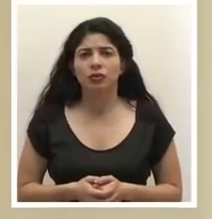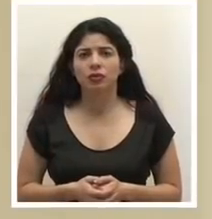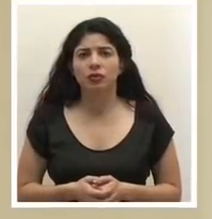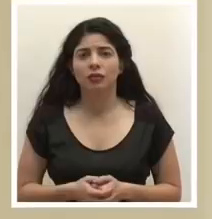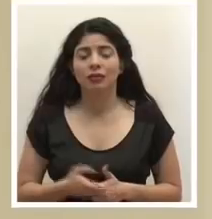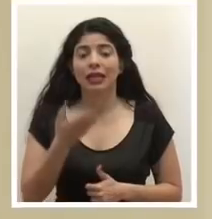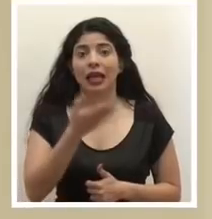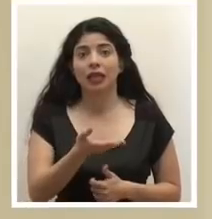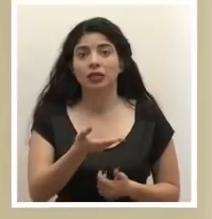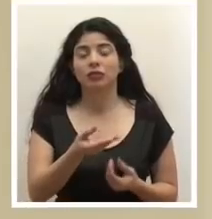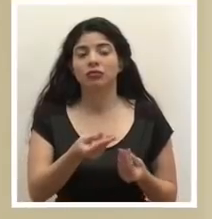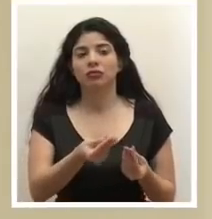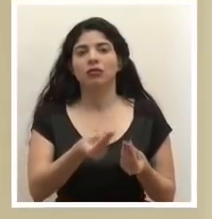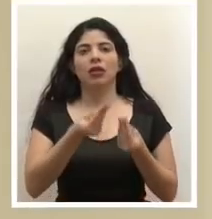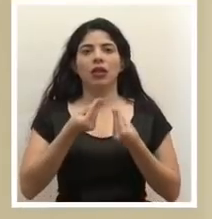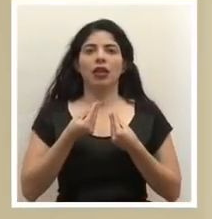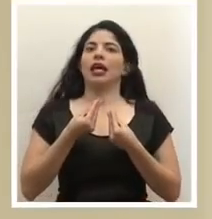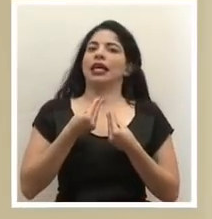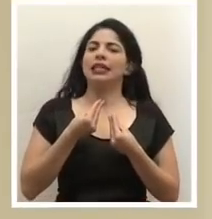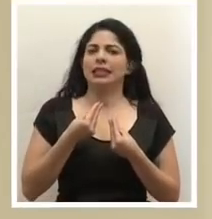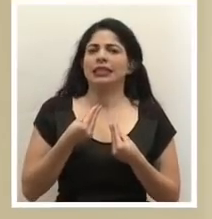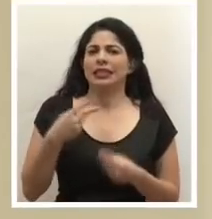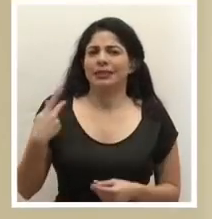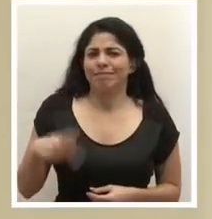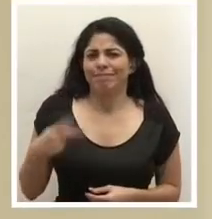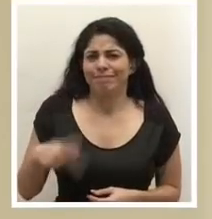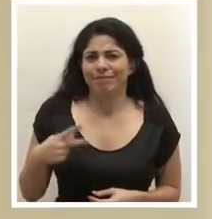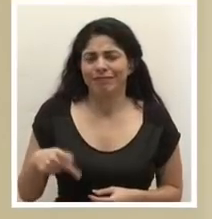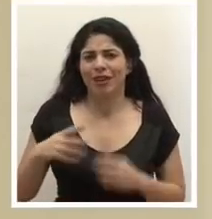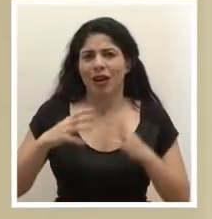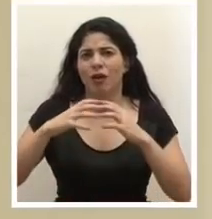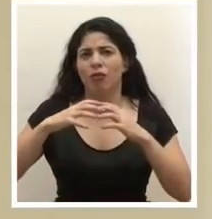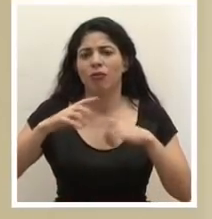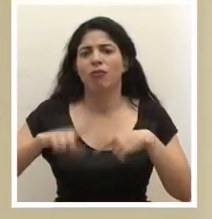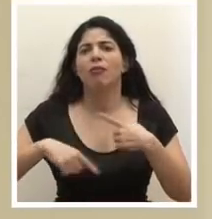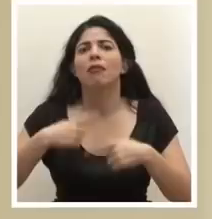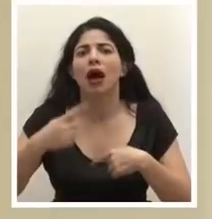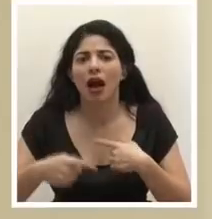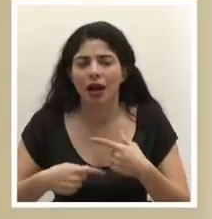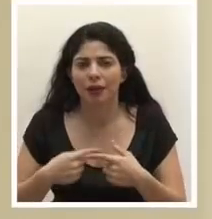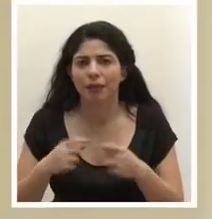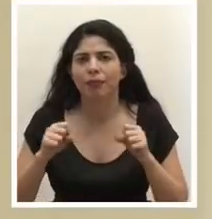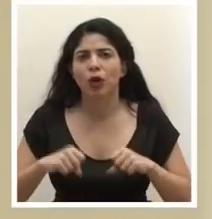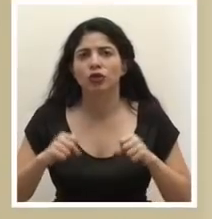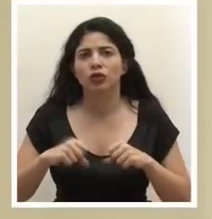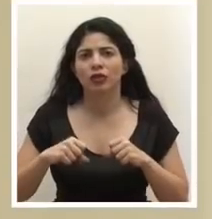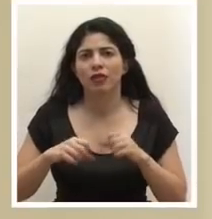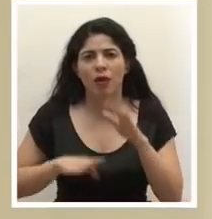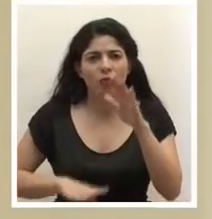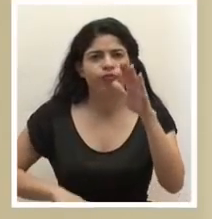Esto pone en realidad muy en riesgo que nos derrumbemos hacia una curva